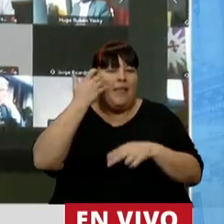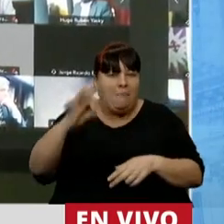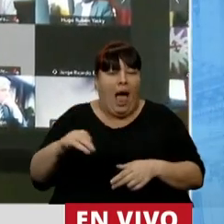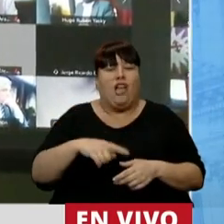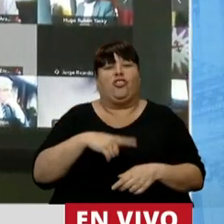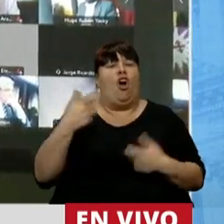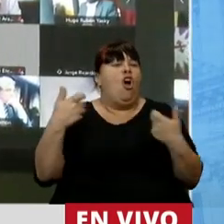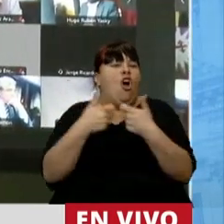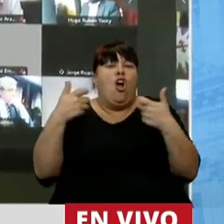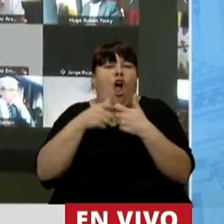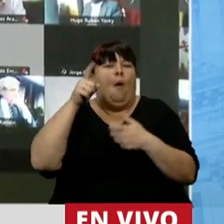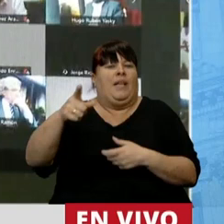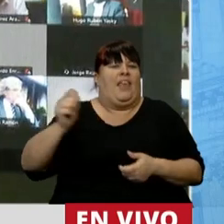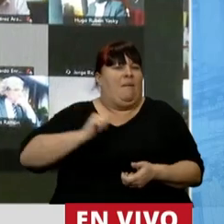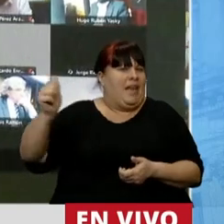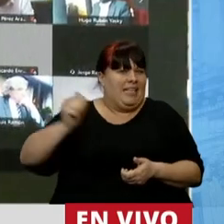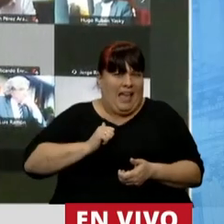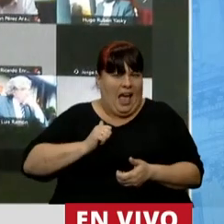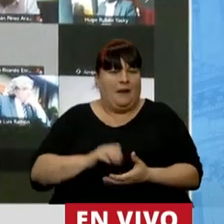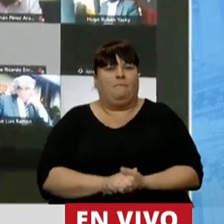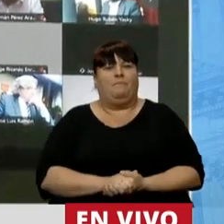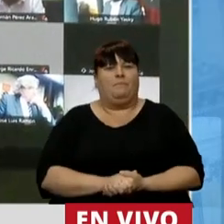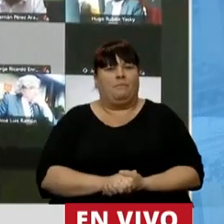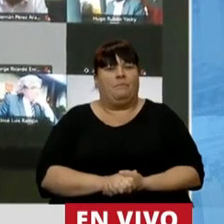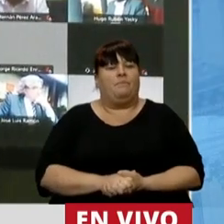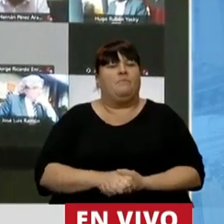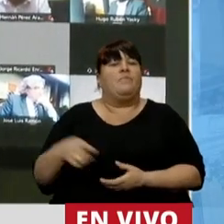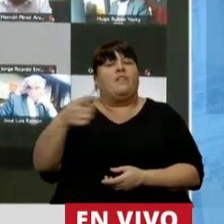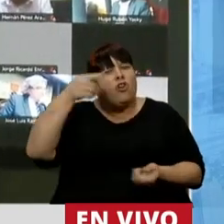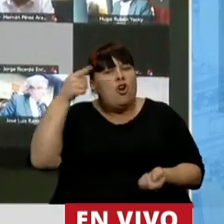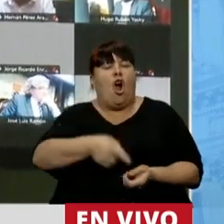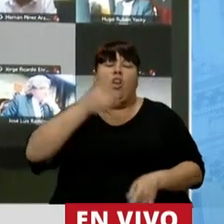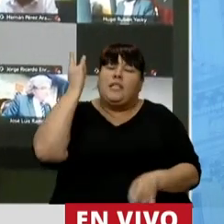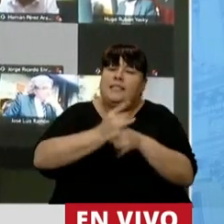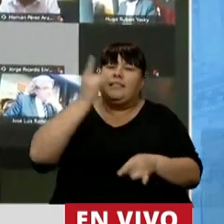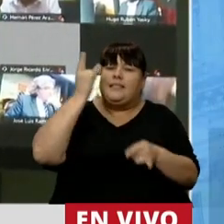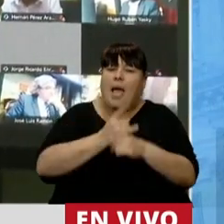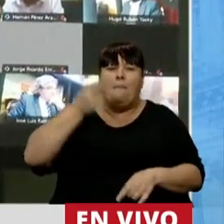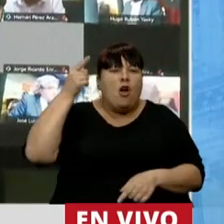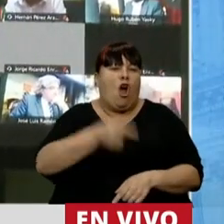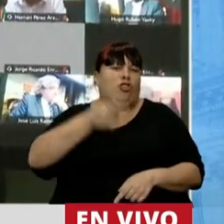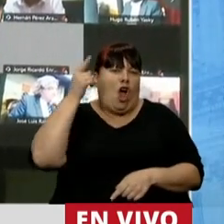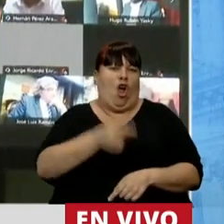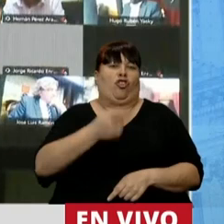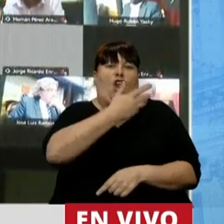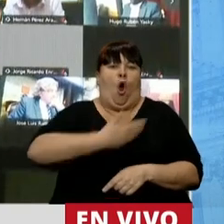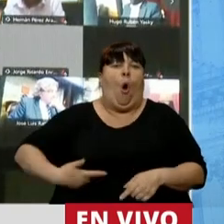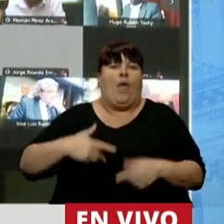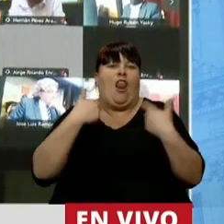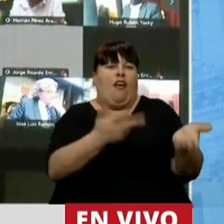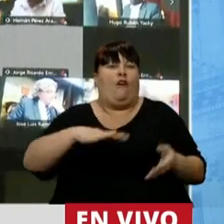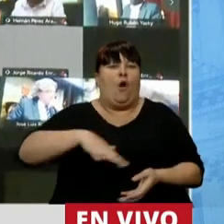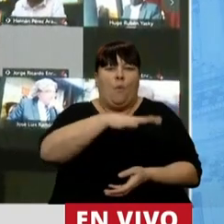los cómplices de la dictadura militar, los que atentan permanentemente contra los gobiernos